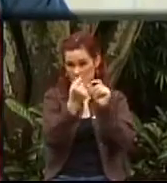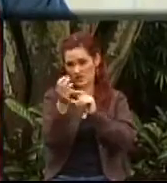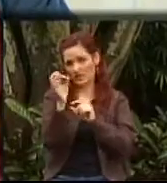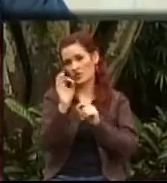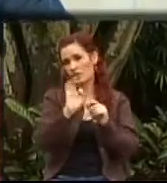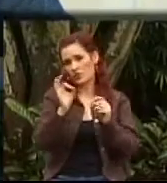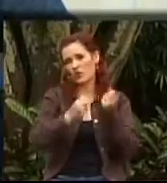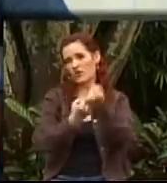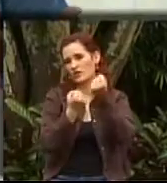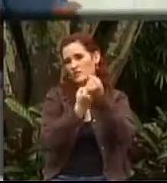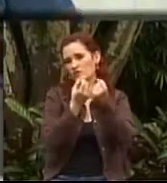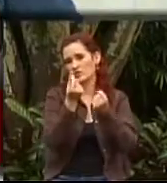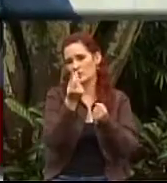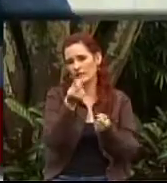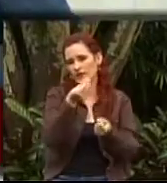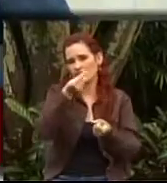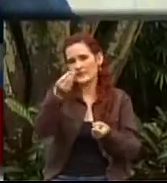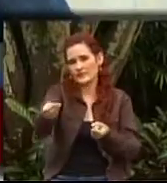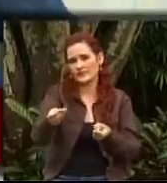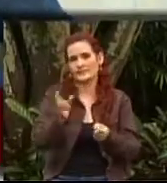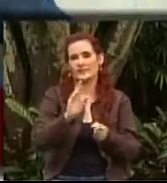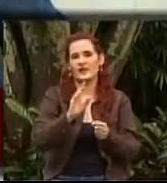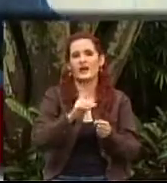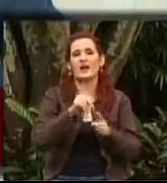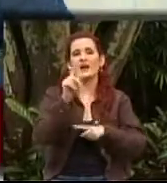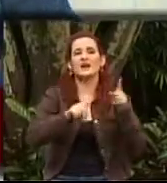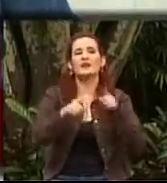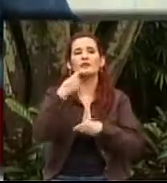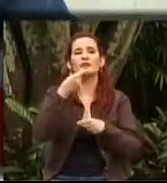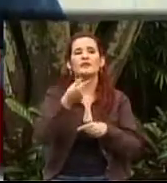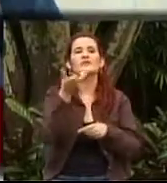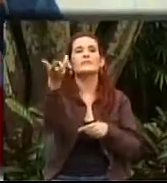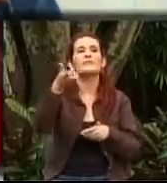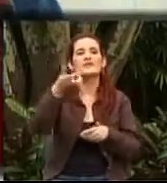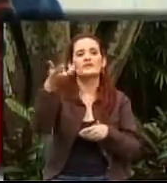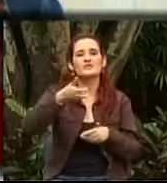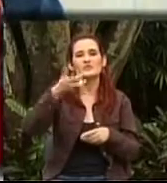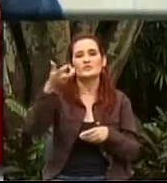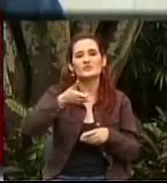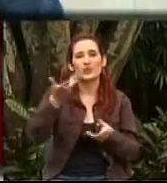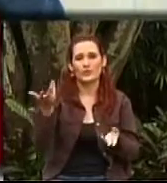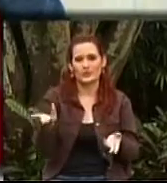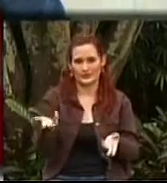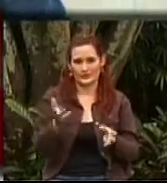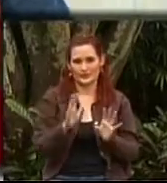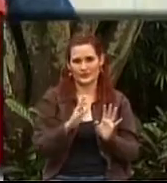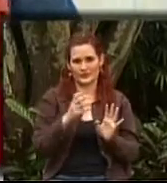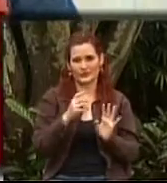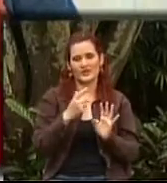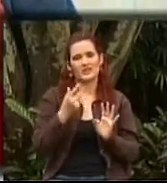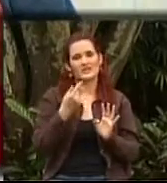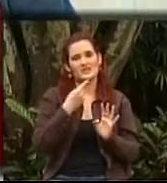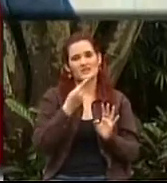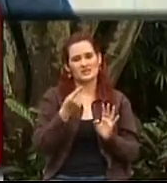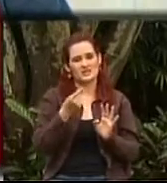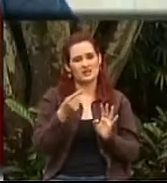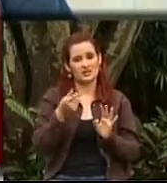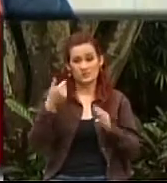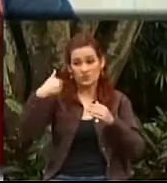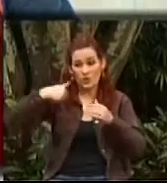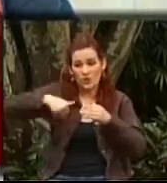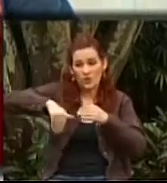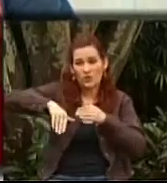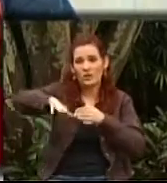apoyo económico o pensión, como muchas veces llega la gente a reclamarlo en la unidad diciendo vengo por la pensión, no es vitalicio,